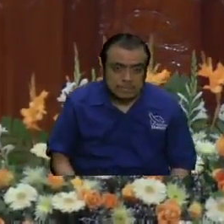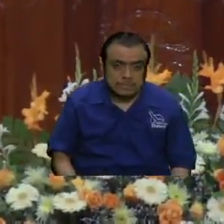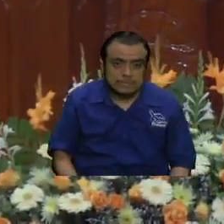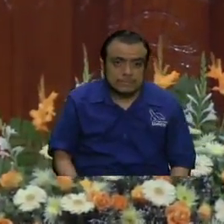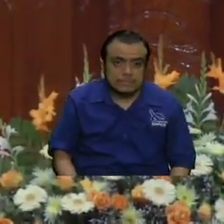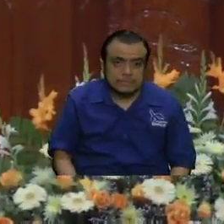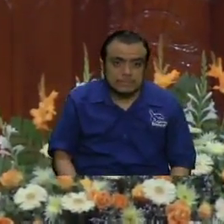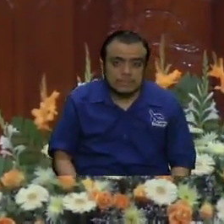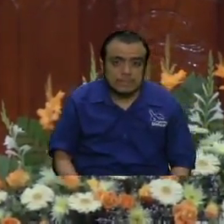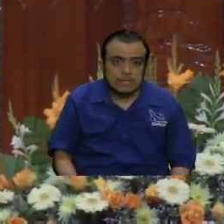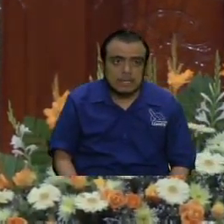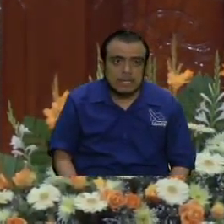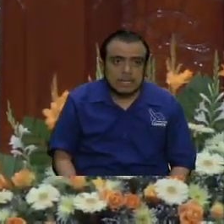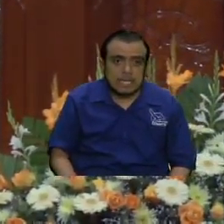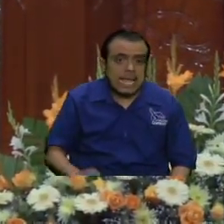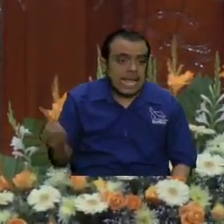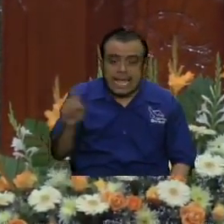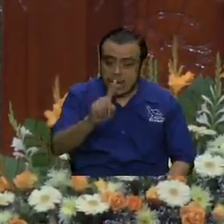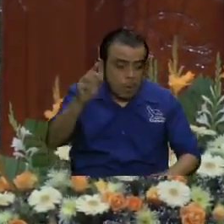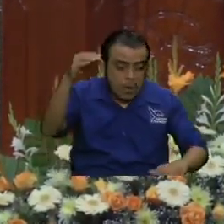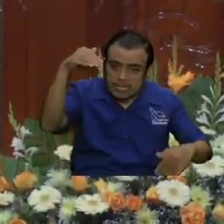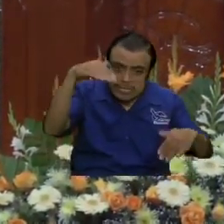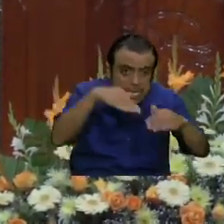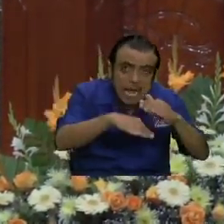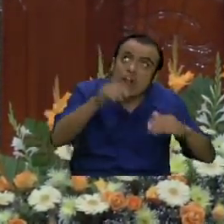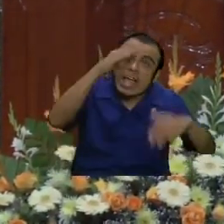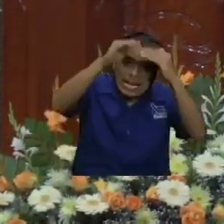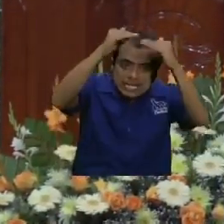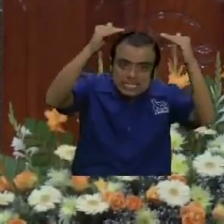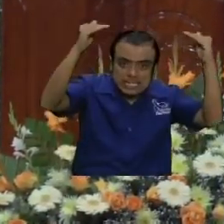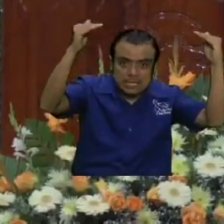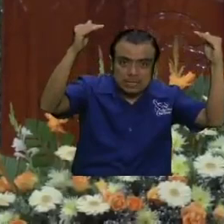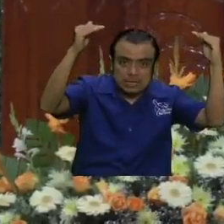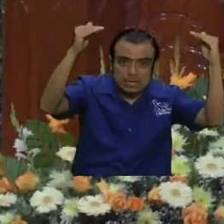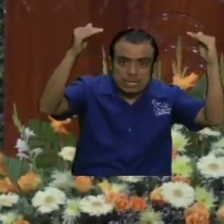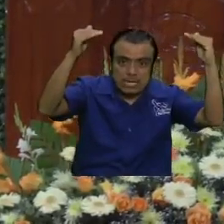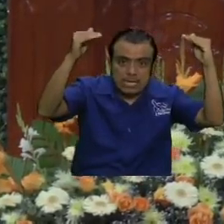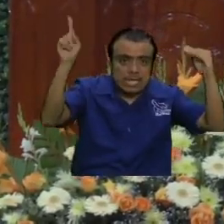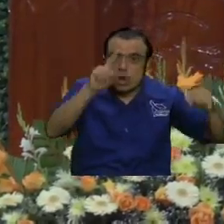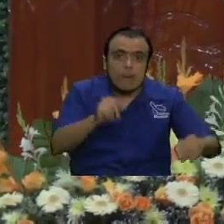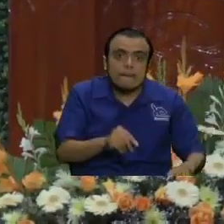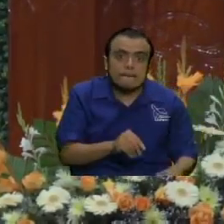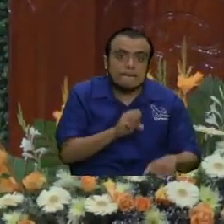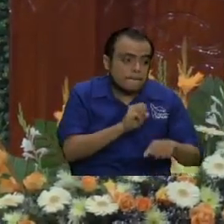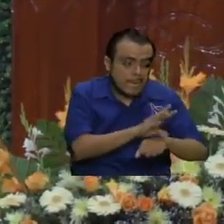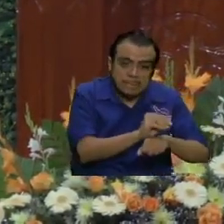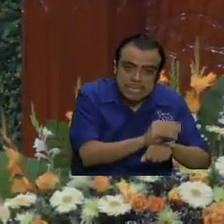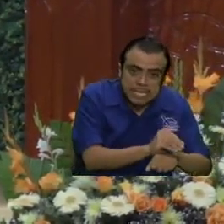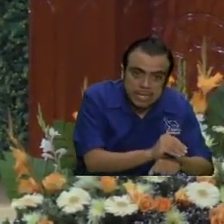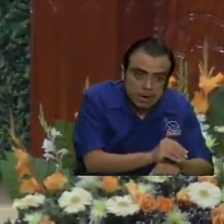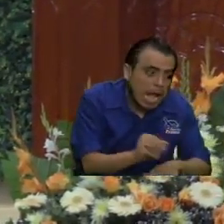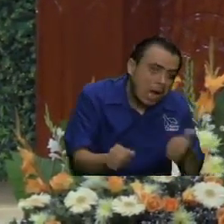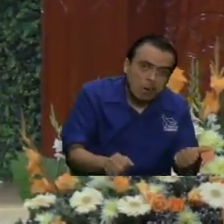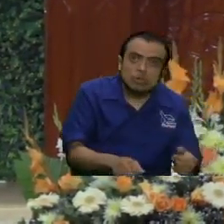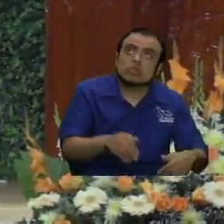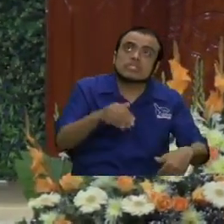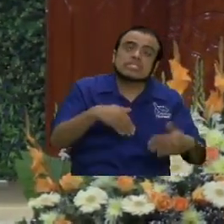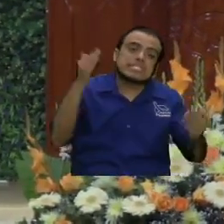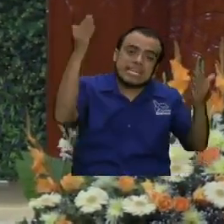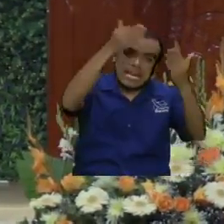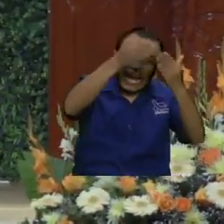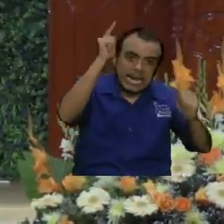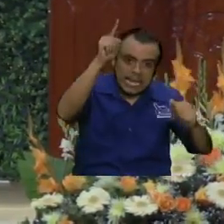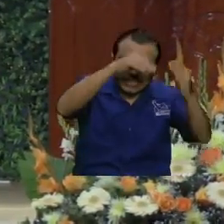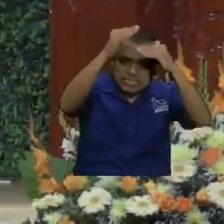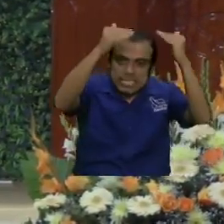fariseos hipócritas que ni entraron en el rey ni dejaron entrar y tenían la llave del conocimiento o sea